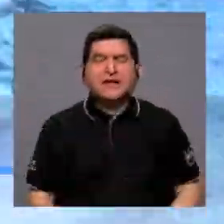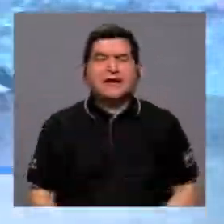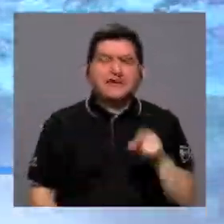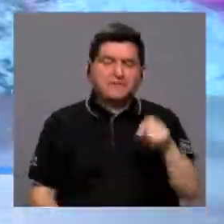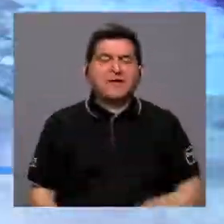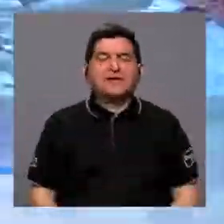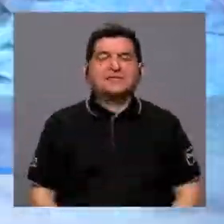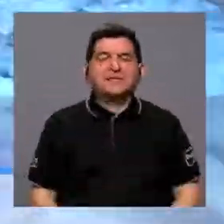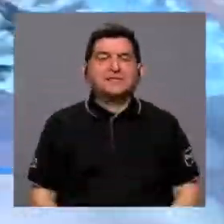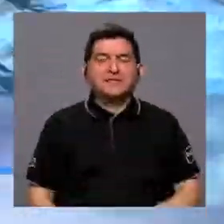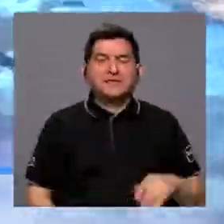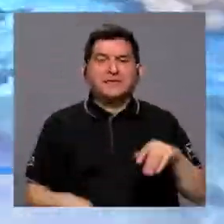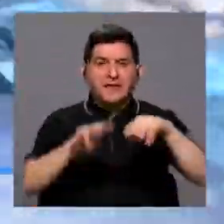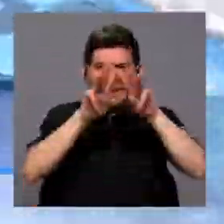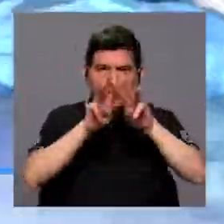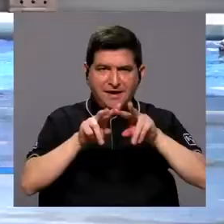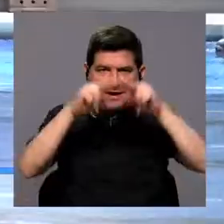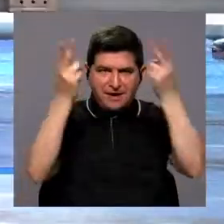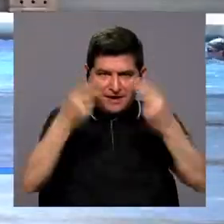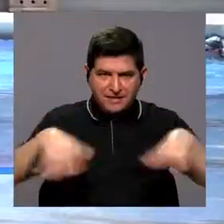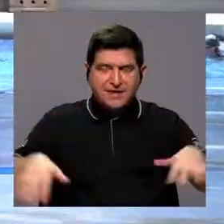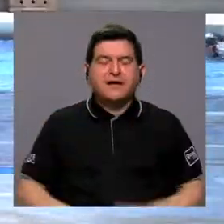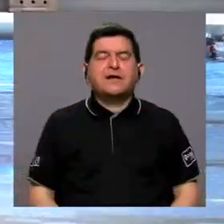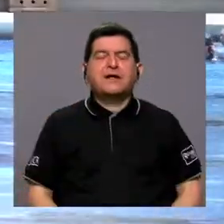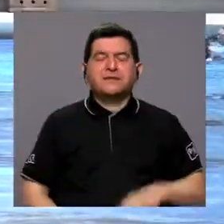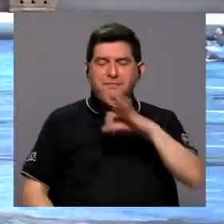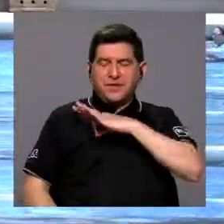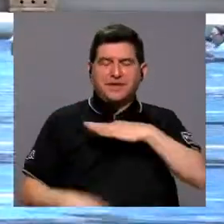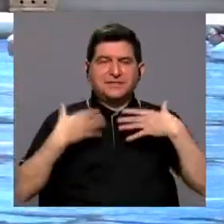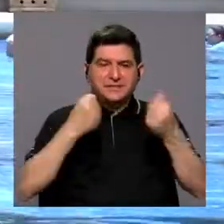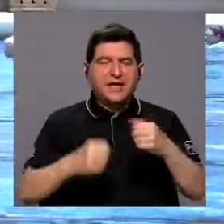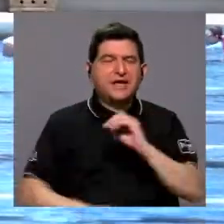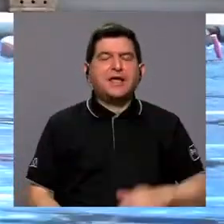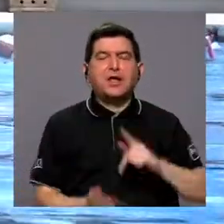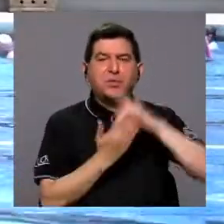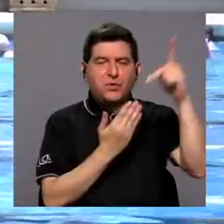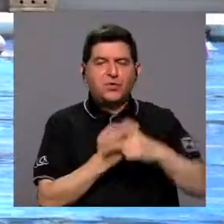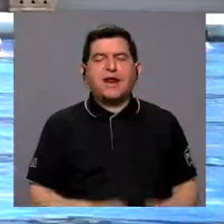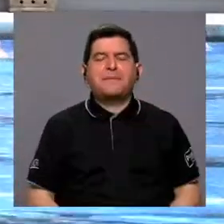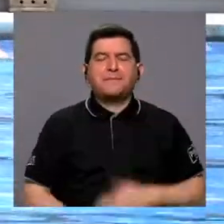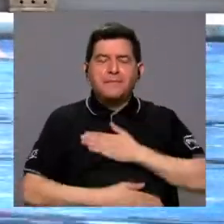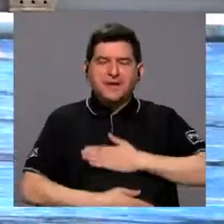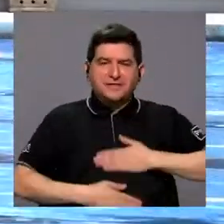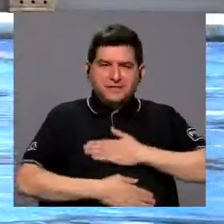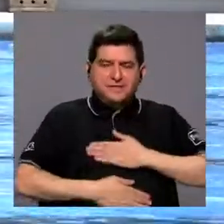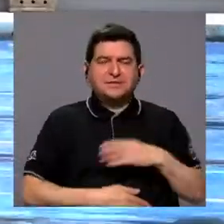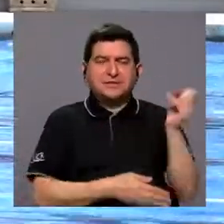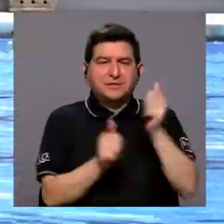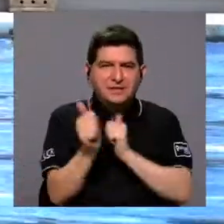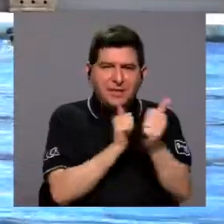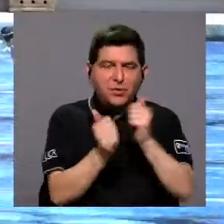Oficina de Bienestar y Salud y de programas deportivos, recreativos y artísticos de la UCR.